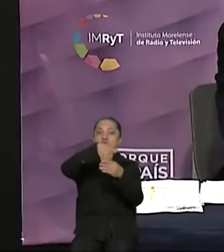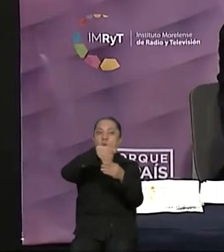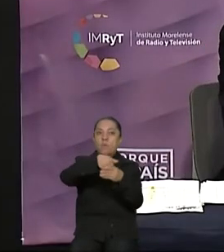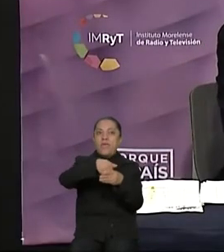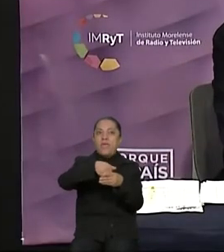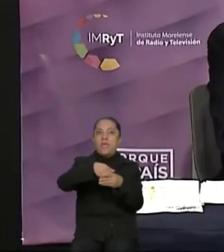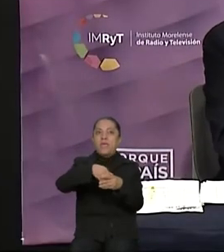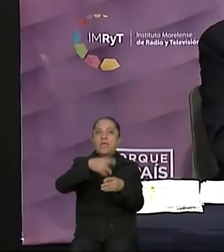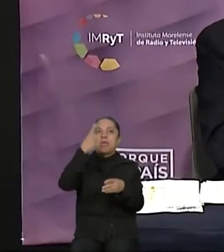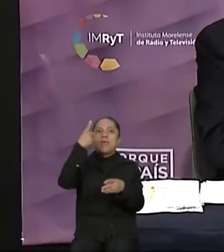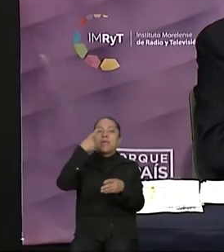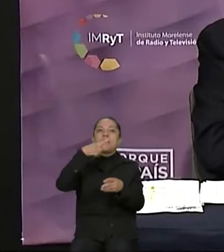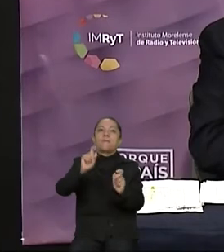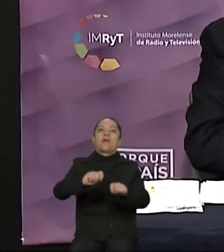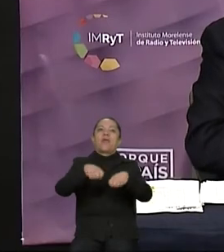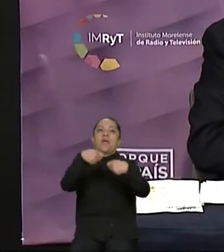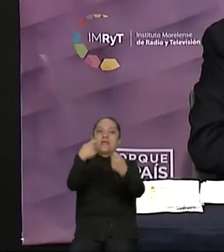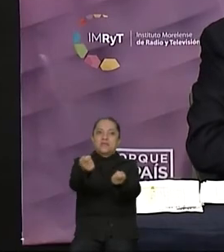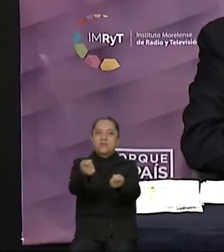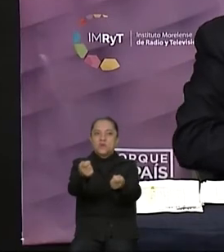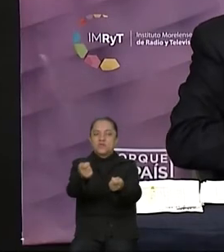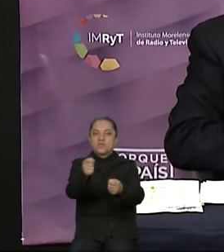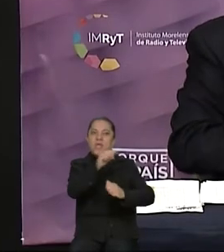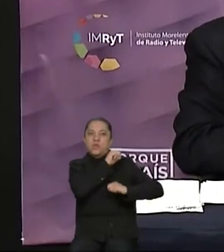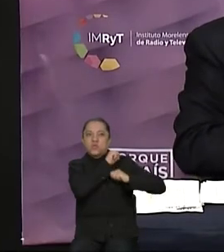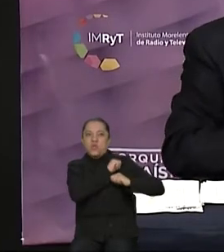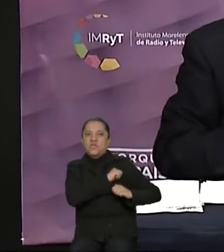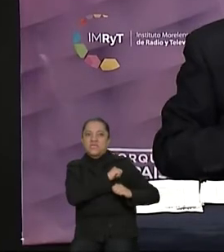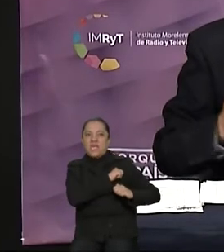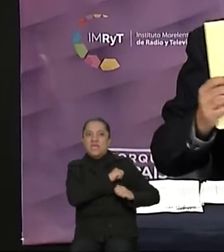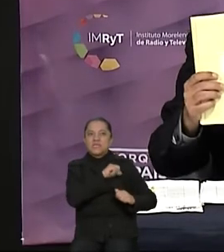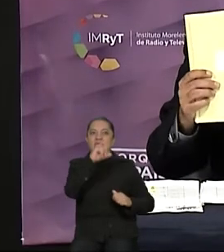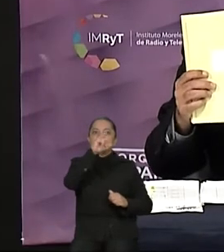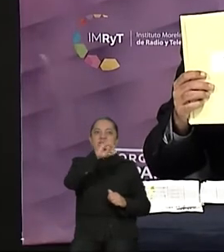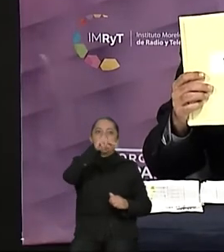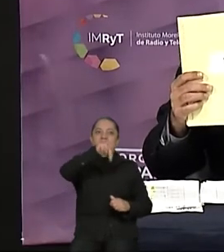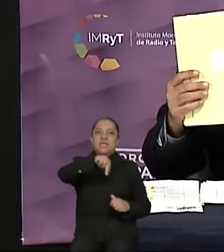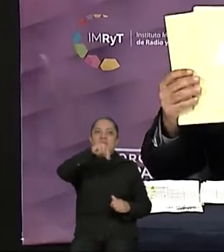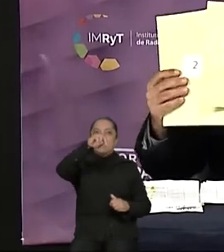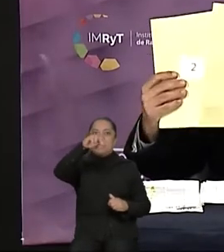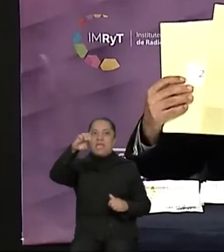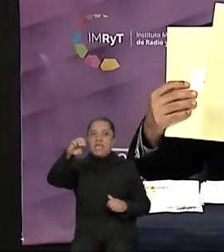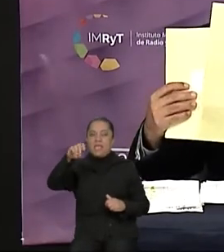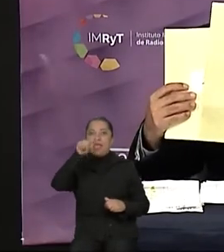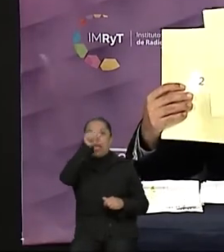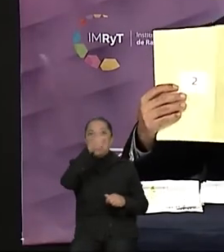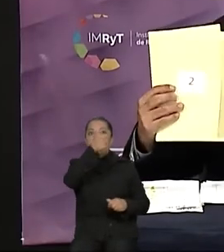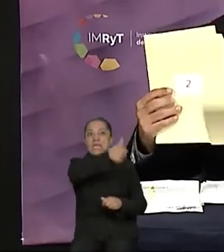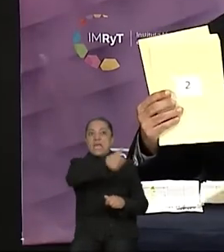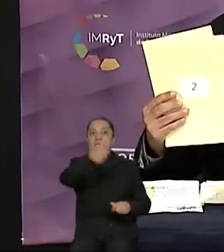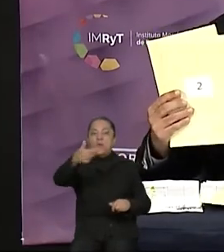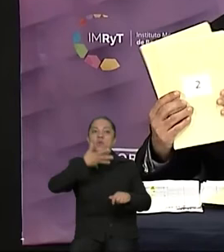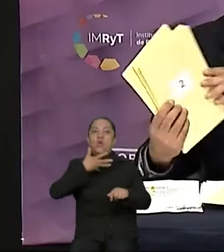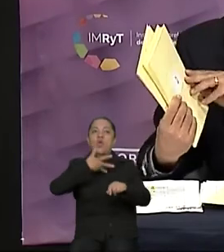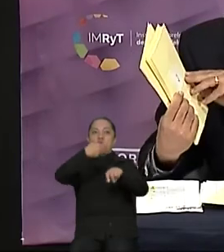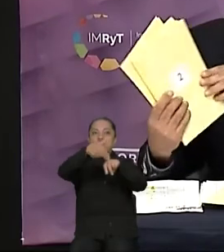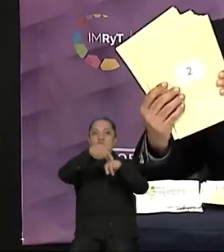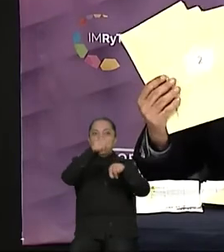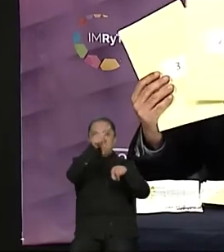Cada uno, cada sobre tiene aquí a su vez sobres numerados con un número, el 1,